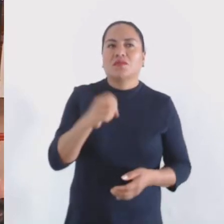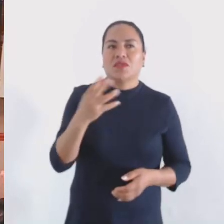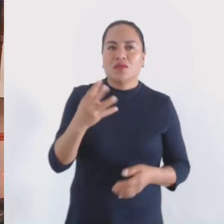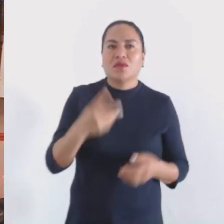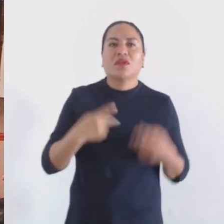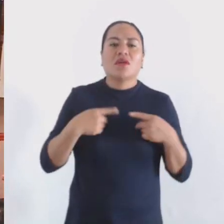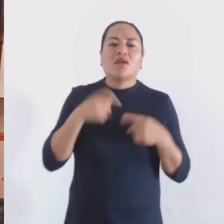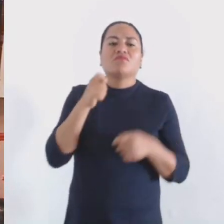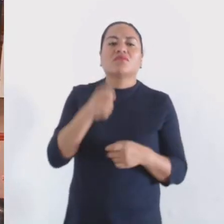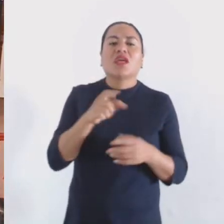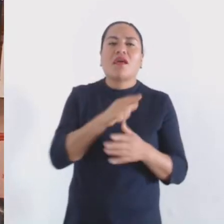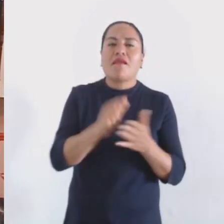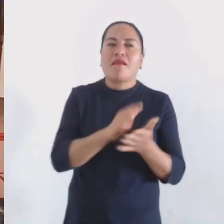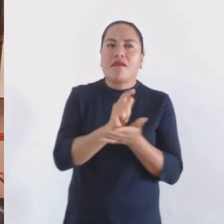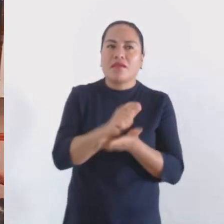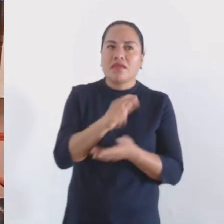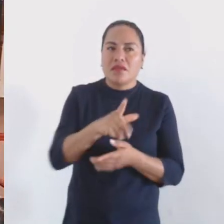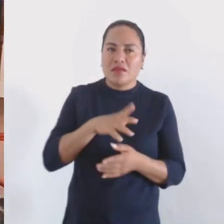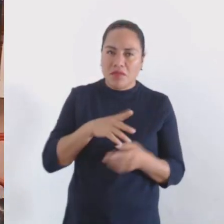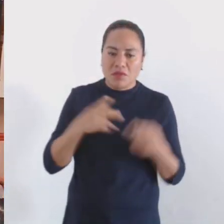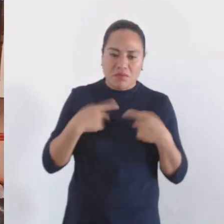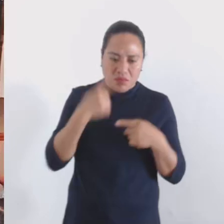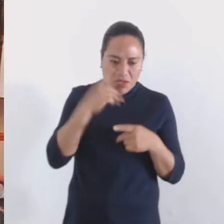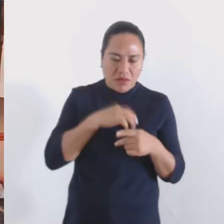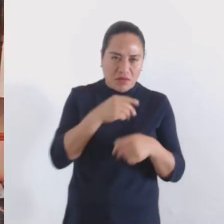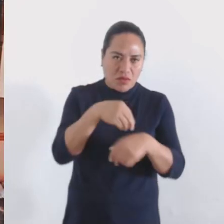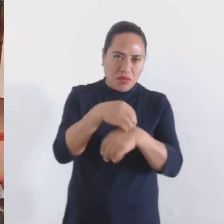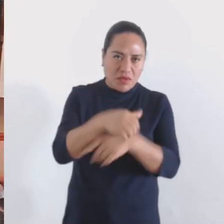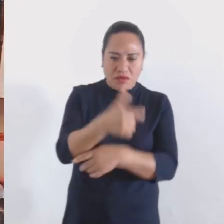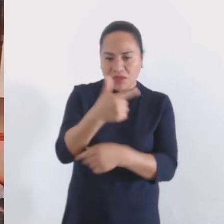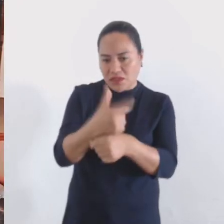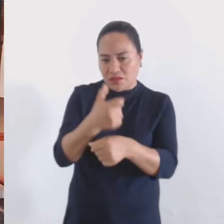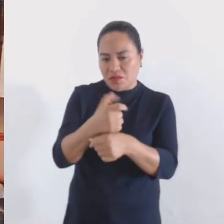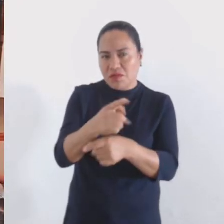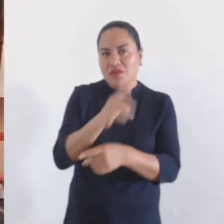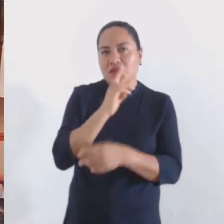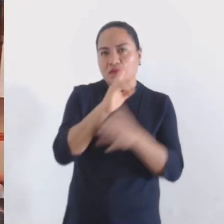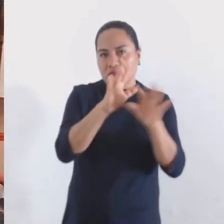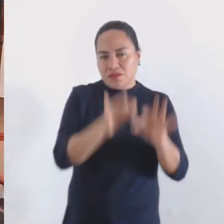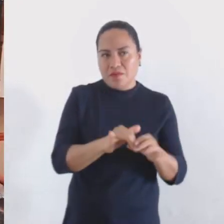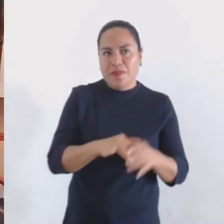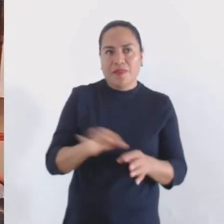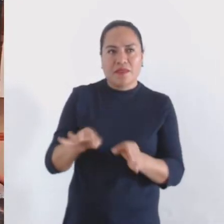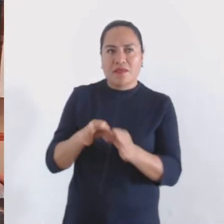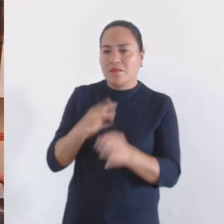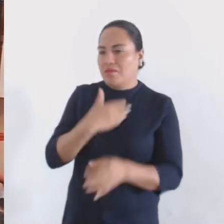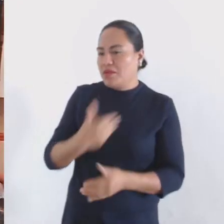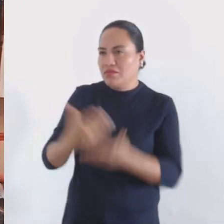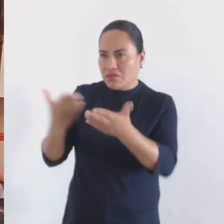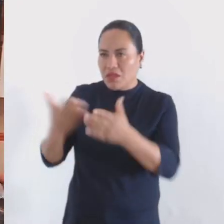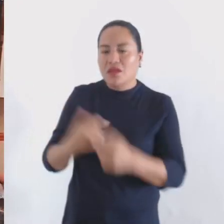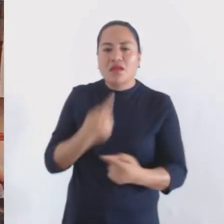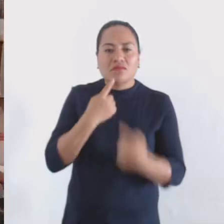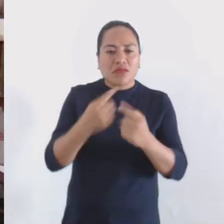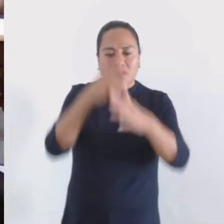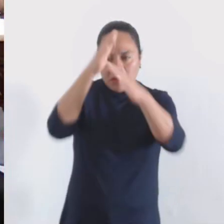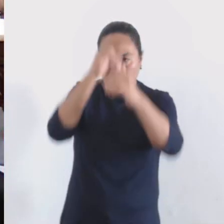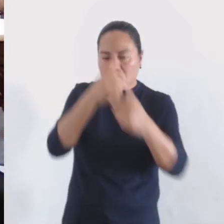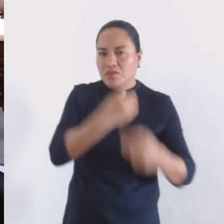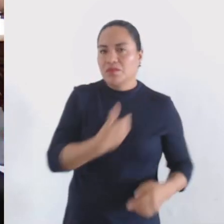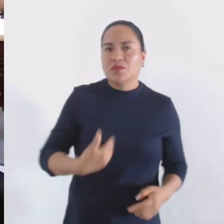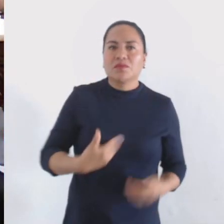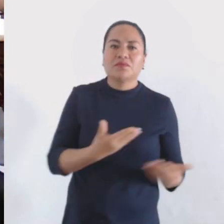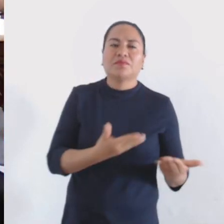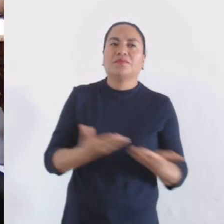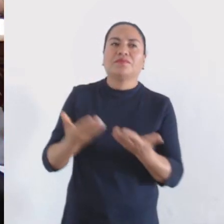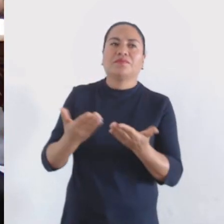conforme a lo establecido en el considerando séptimo del dictamen. ¿Es cuánto, señor presidente, está su consideración y de las